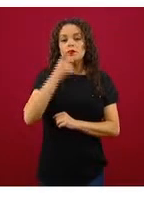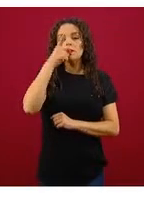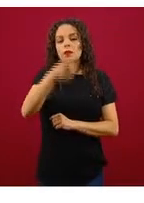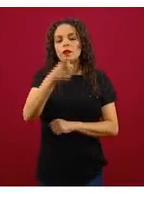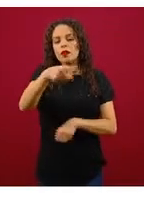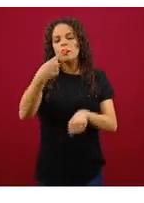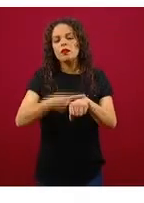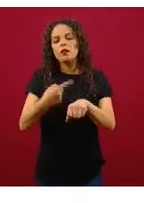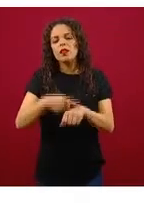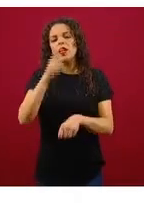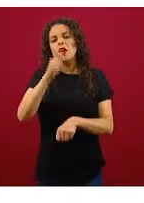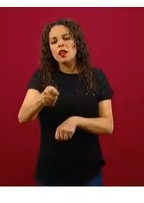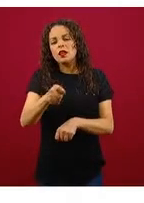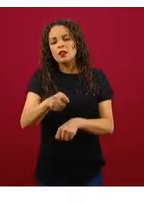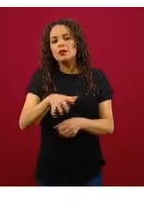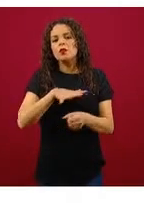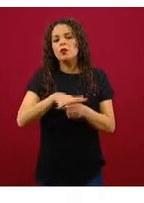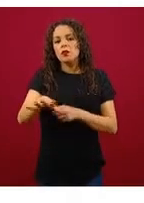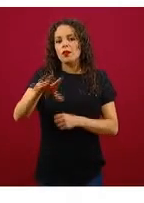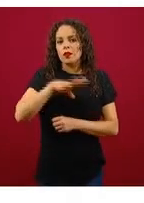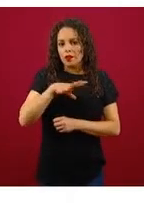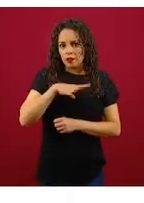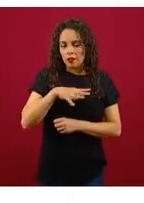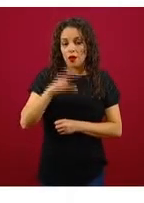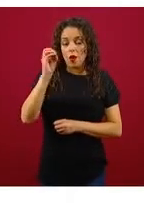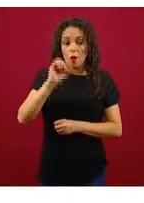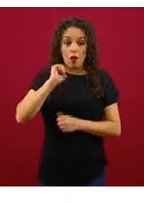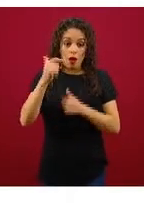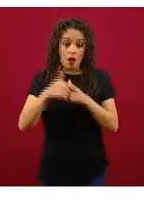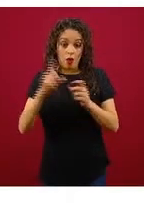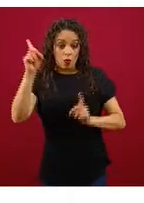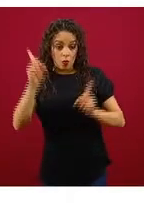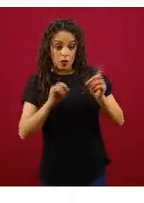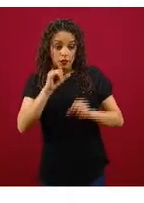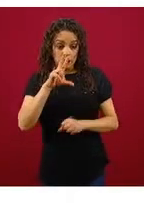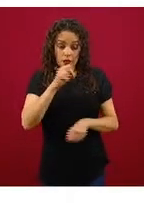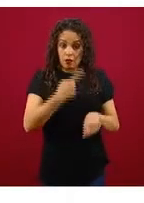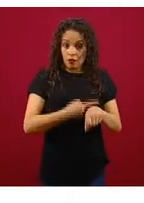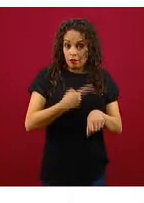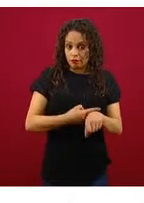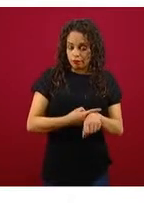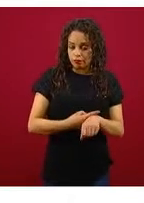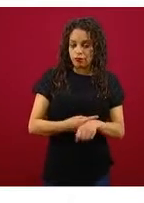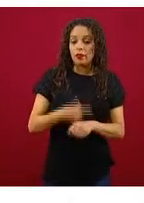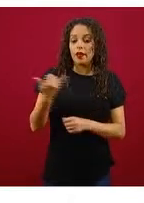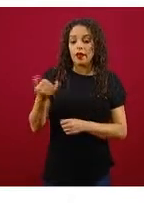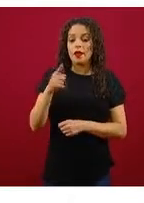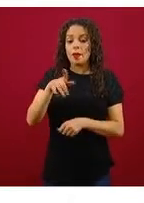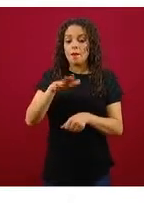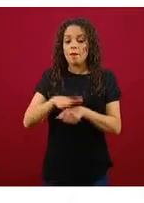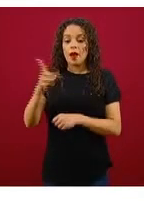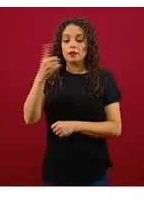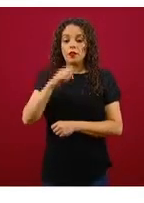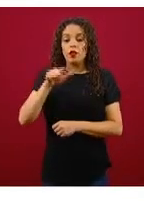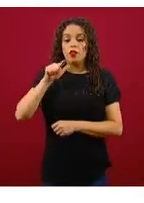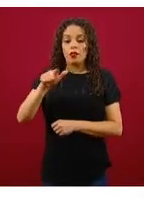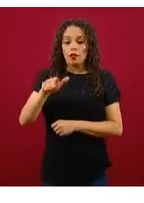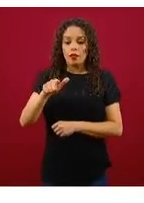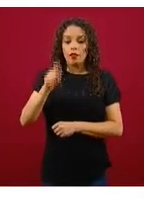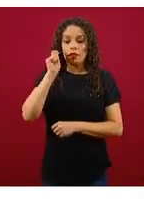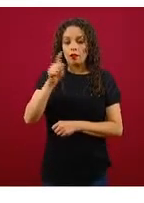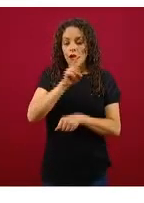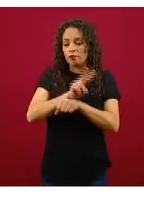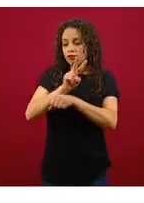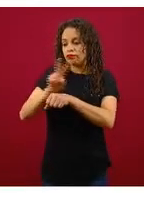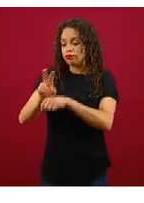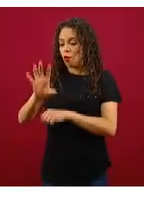la canalización oportuna de casos sospechosos, sobre todo a los 117 centros monitores COVID que tiene la ciudad,